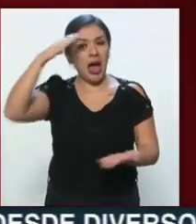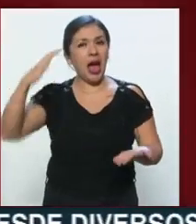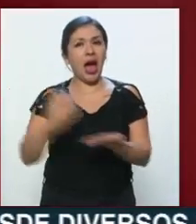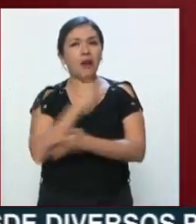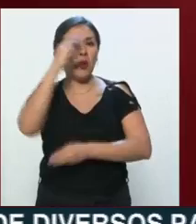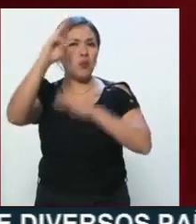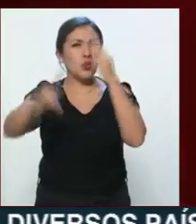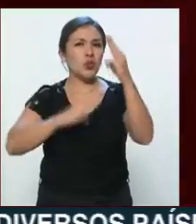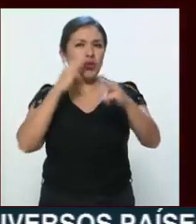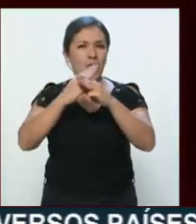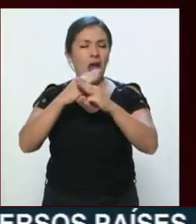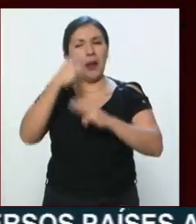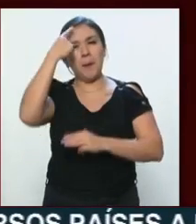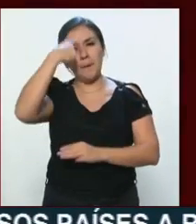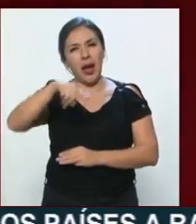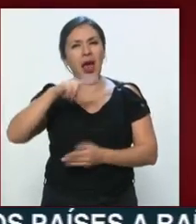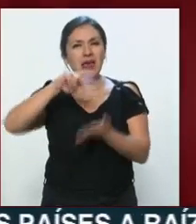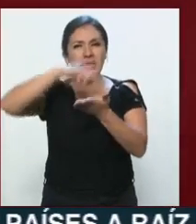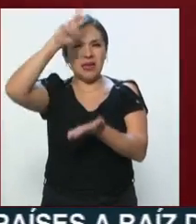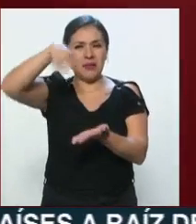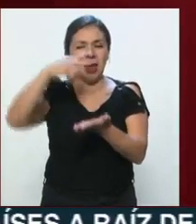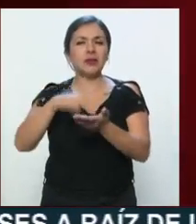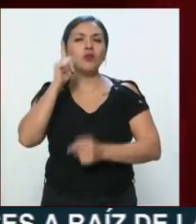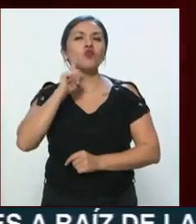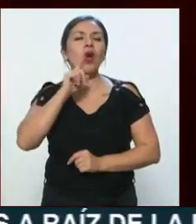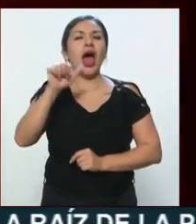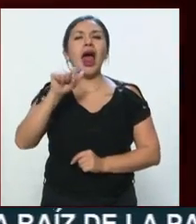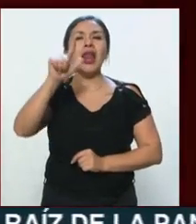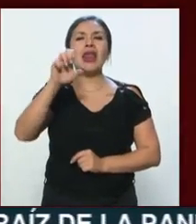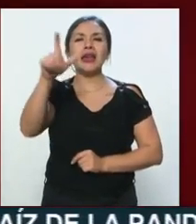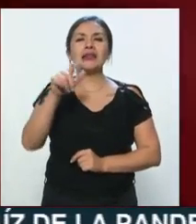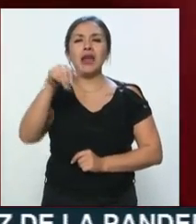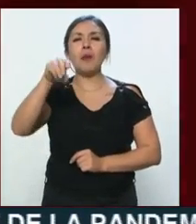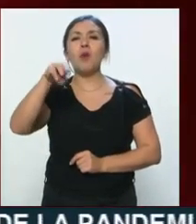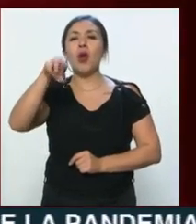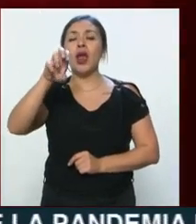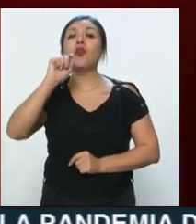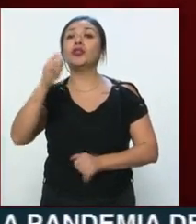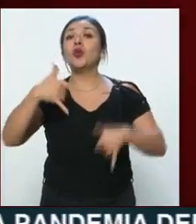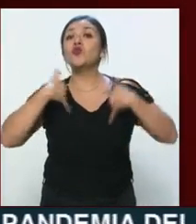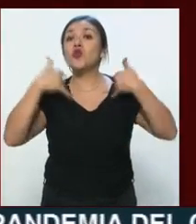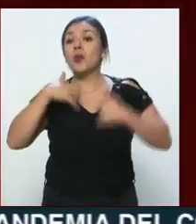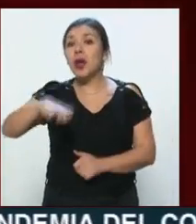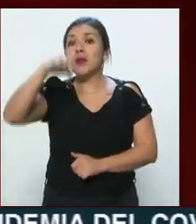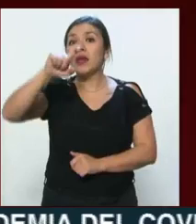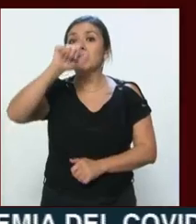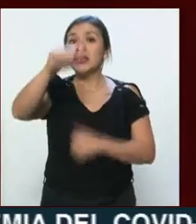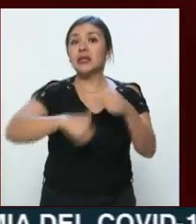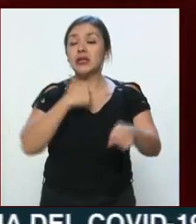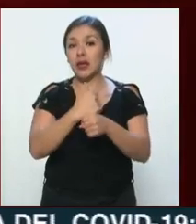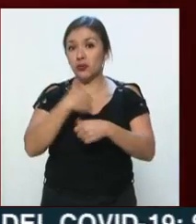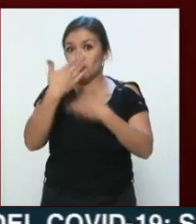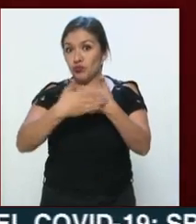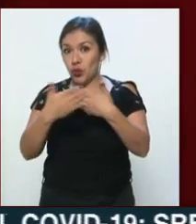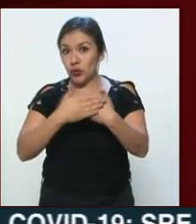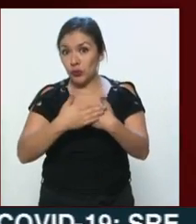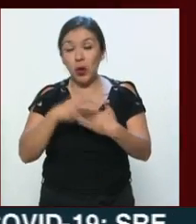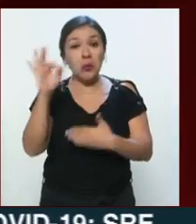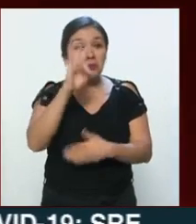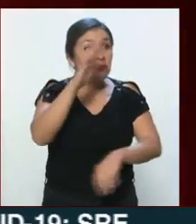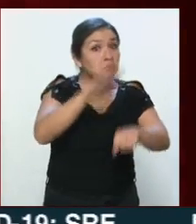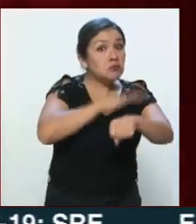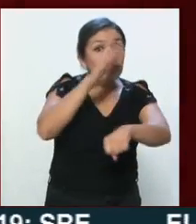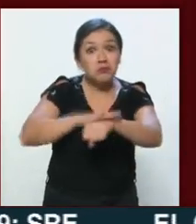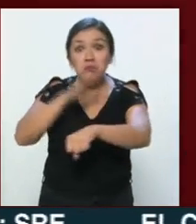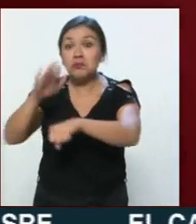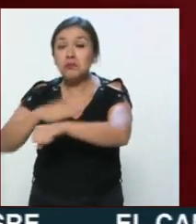mundial de gimnasia. Alexa Moreno, la más joven que llegaría con 26 años de edad. Los demás, si califican,